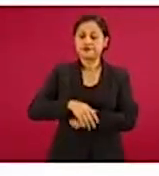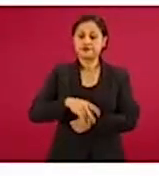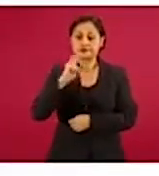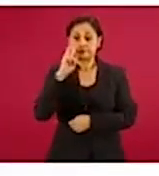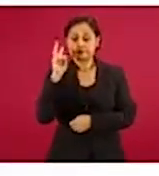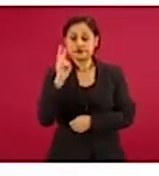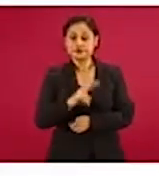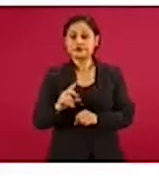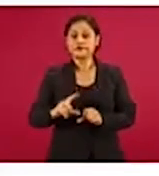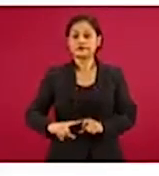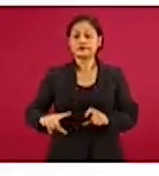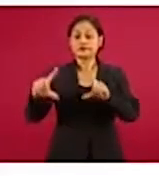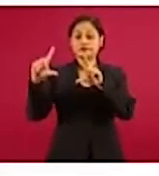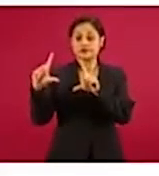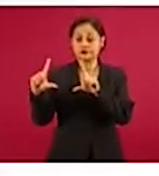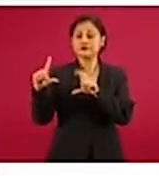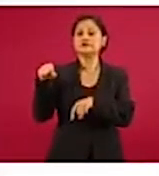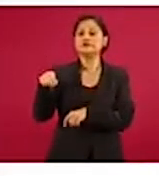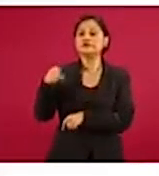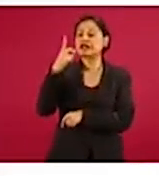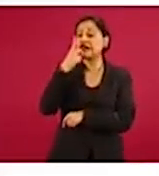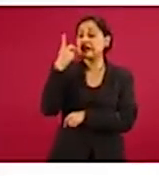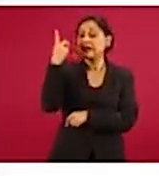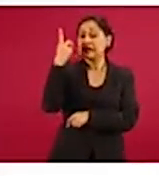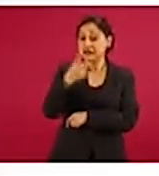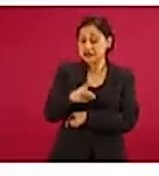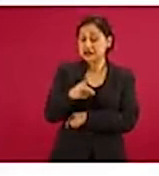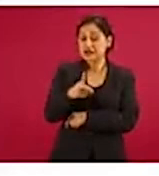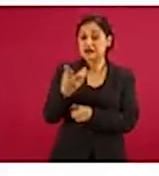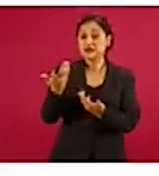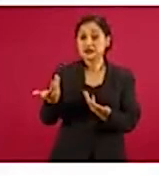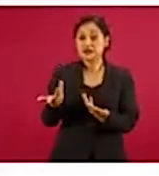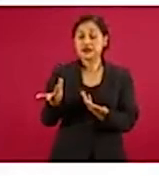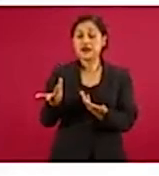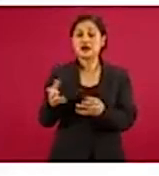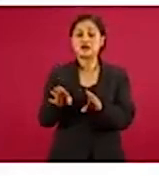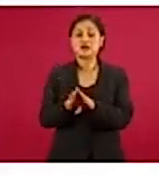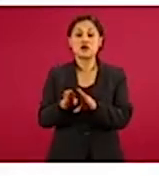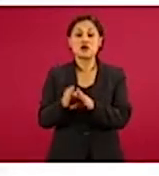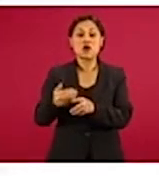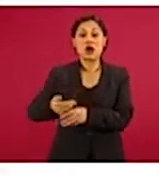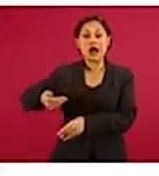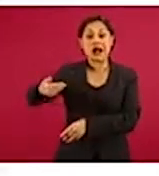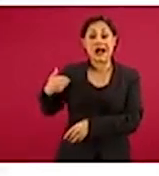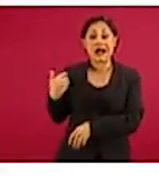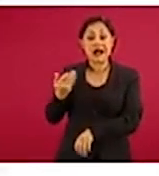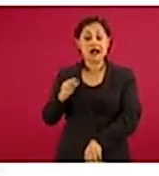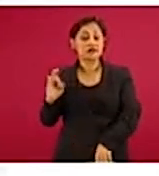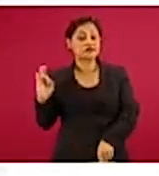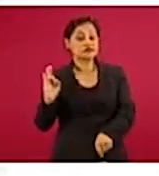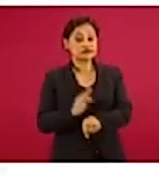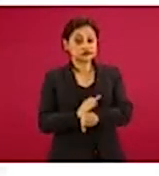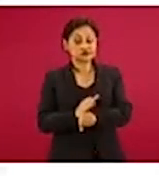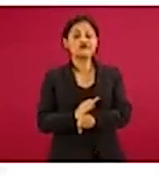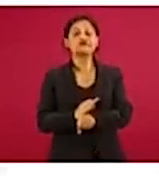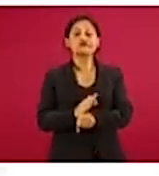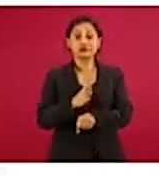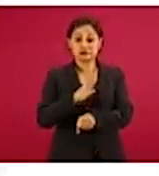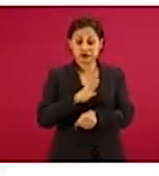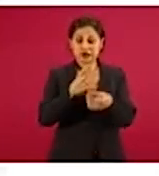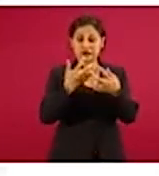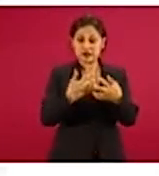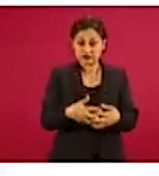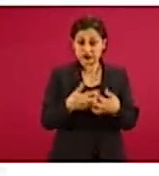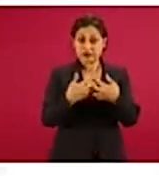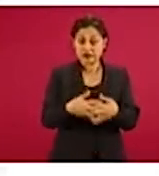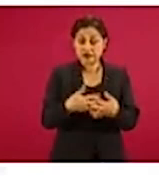limitada debido a la falta de registradores de vuelo protegidos contra impactos y el daño severo al helicóptero por